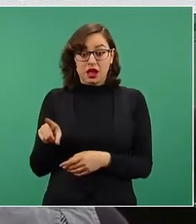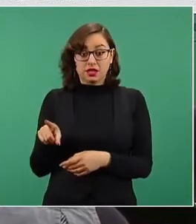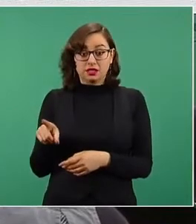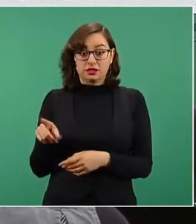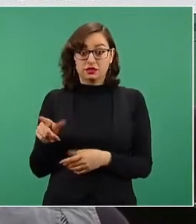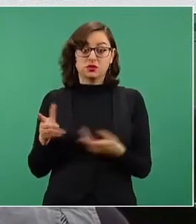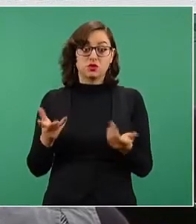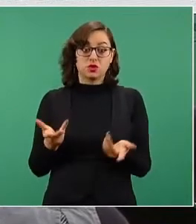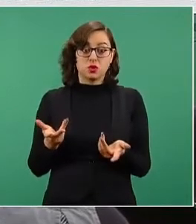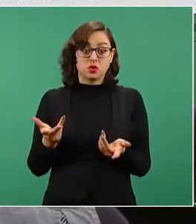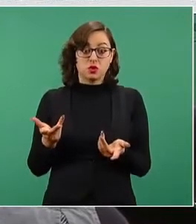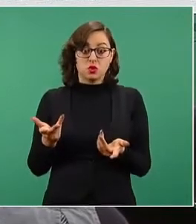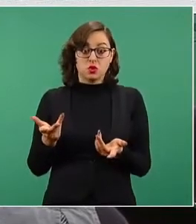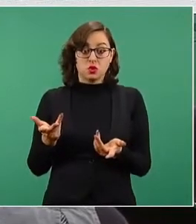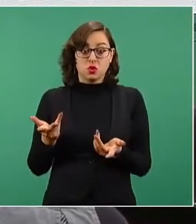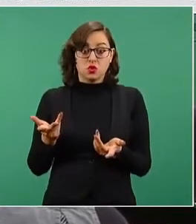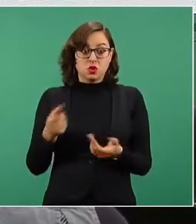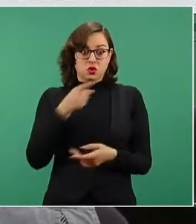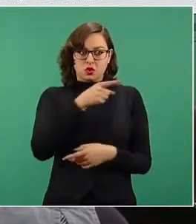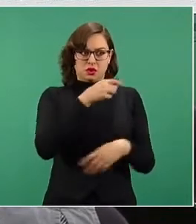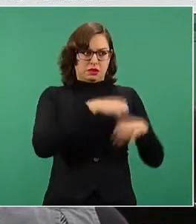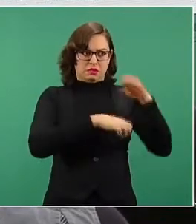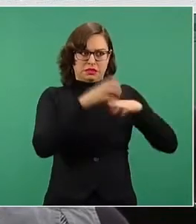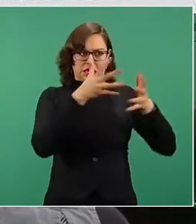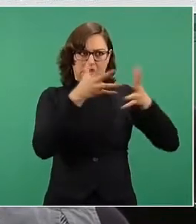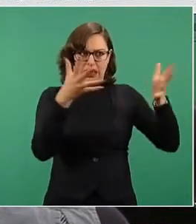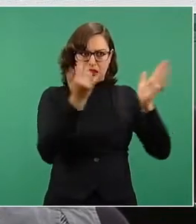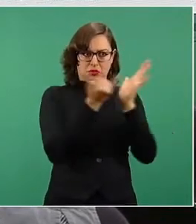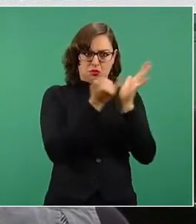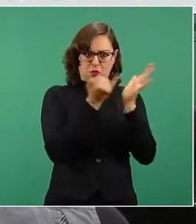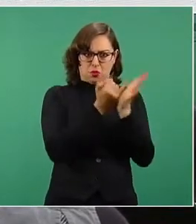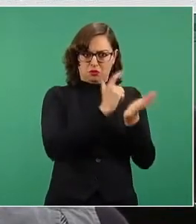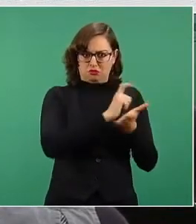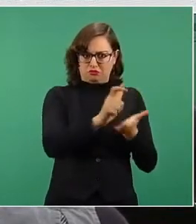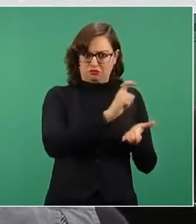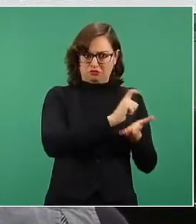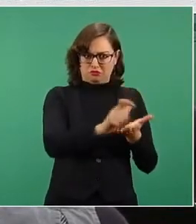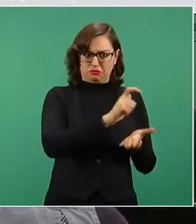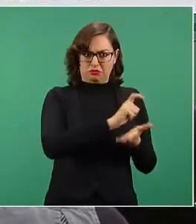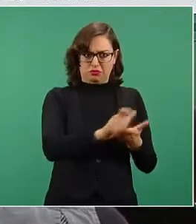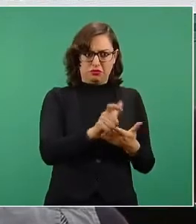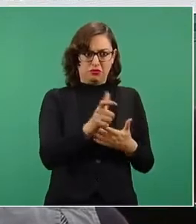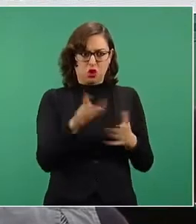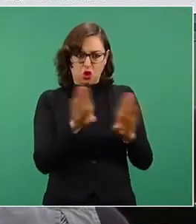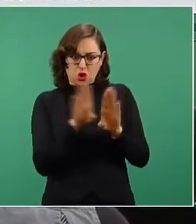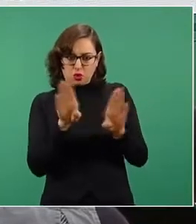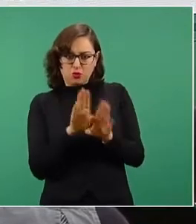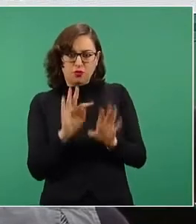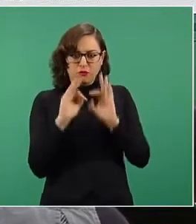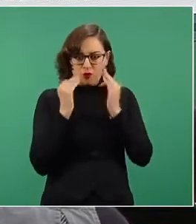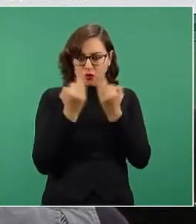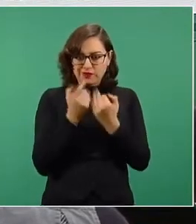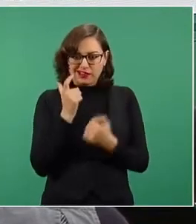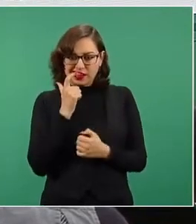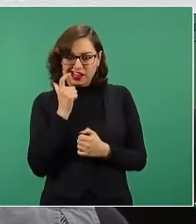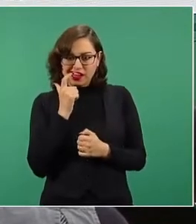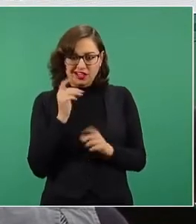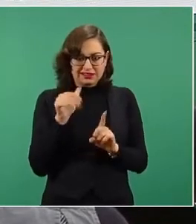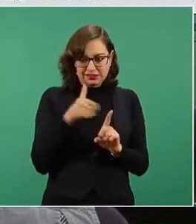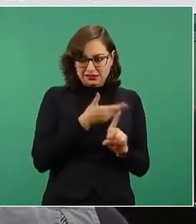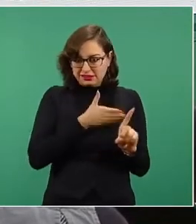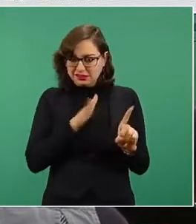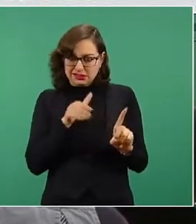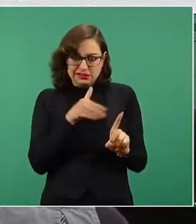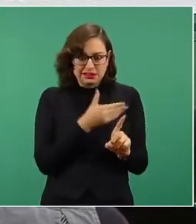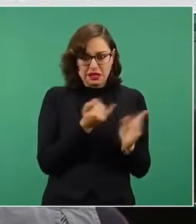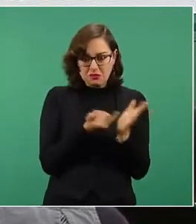así como en caso de los impuestos que los grandes corporativos tienen despachos a su servicio para buscar los recovecos de la ley